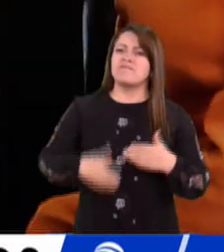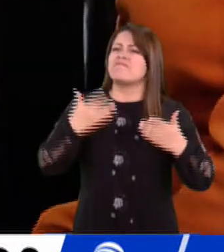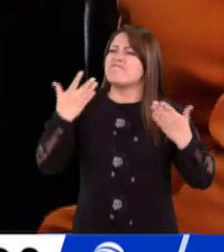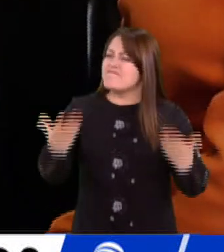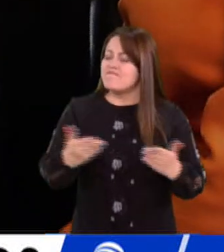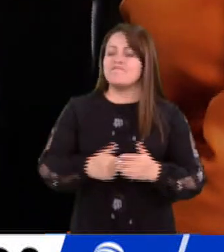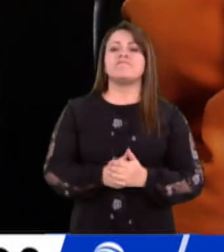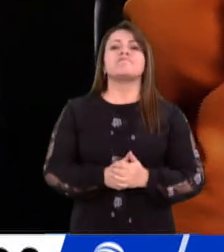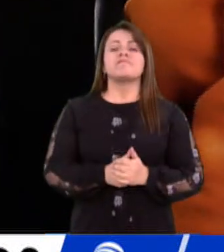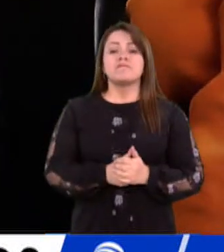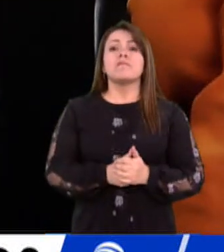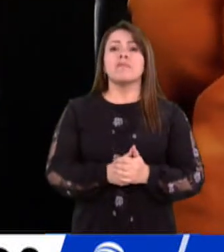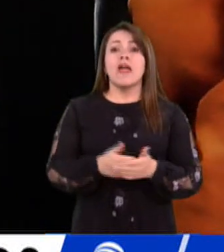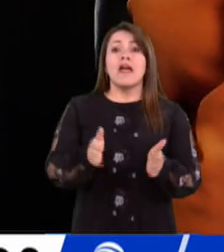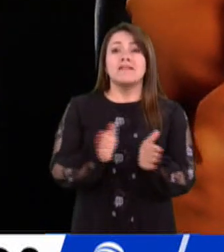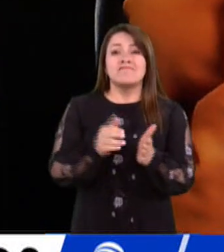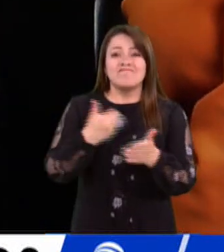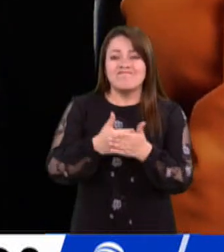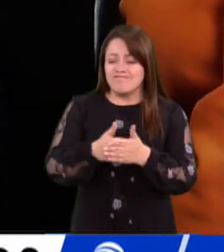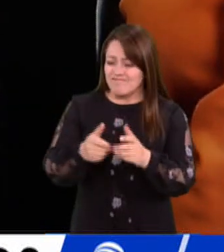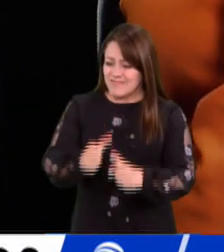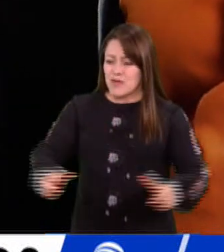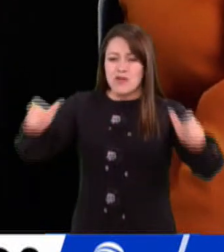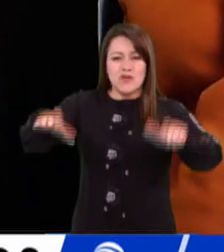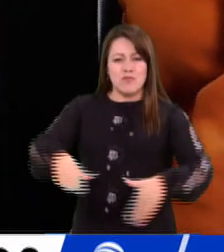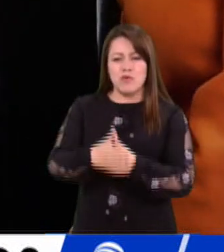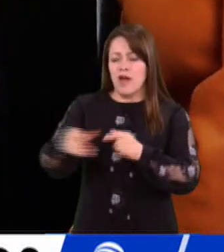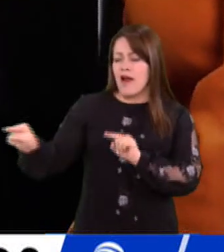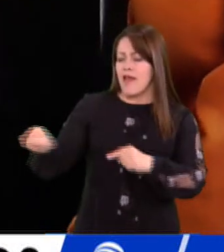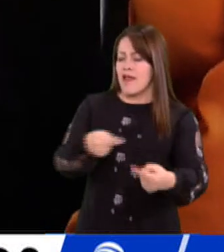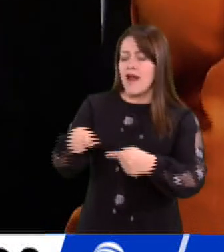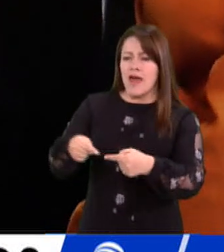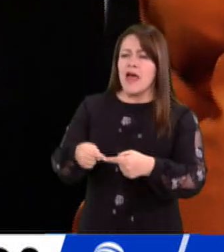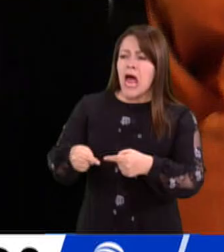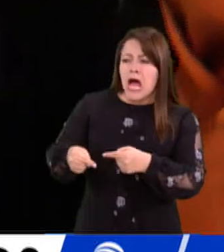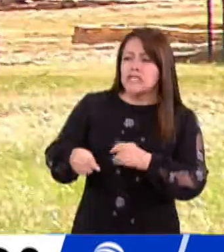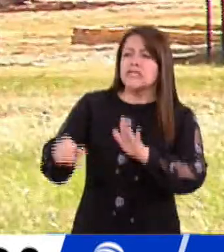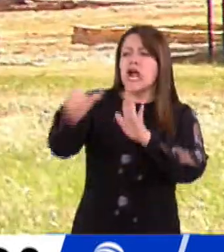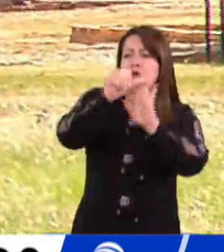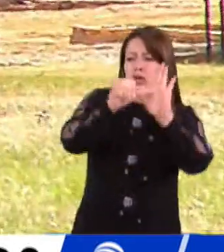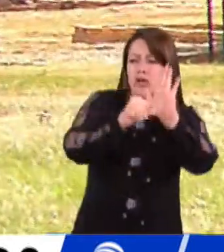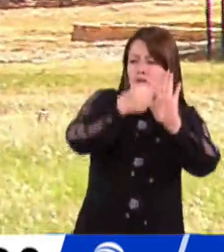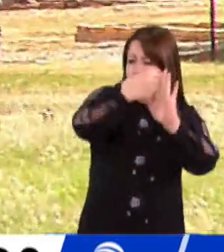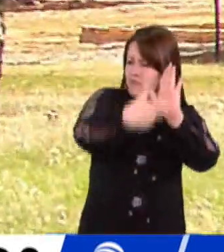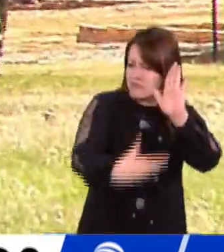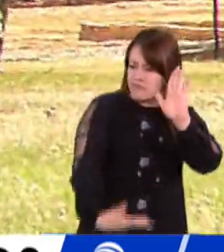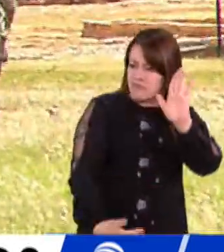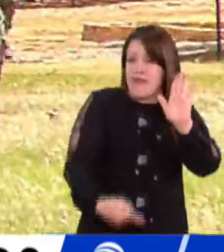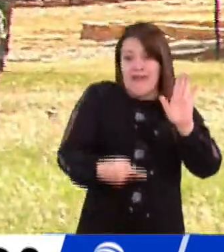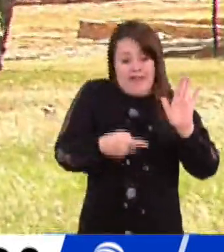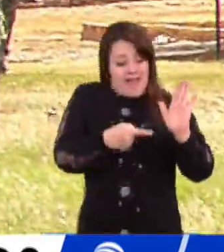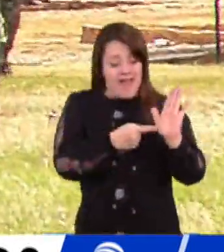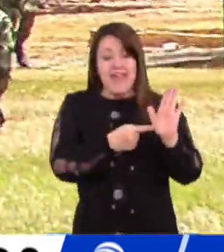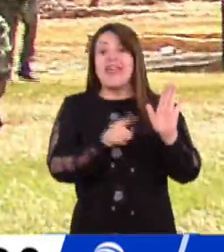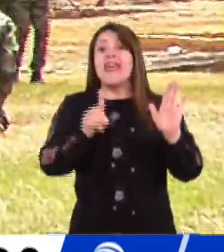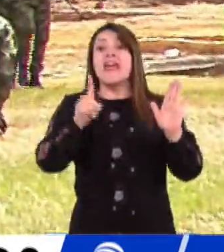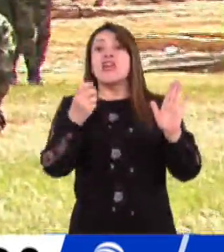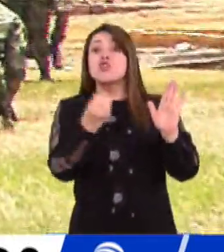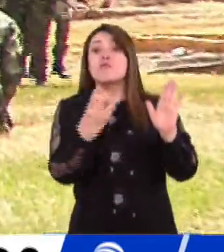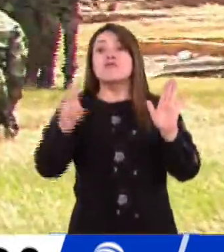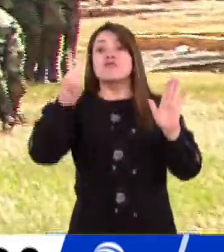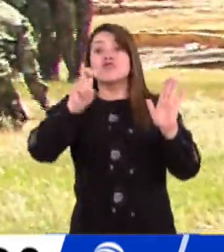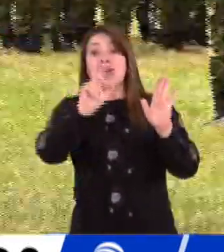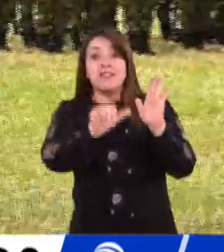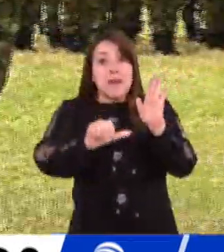significa? Que en el debate en el que fue introducido este artículo, se estaba hablando y tramitando la participación de